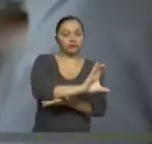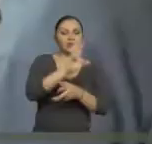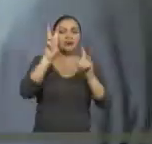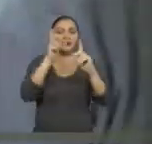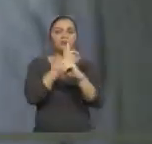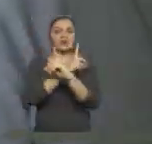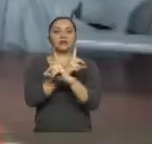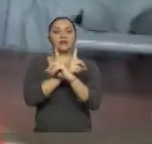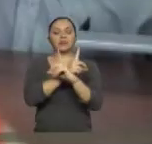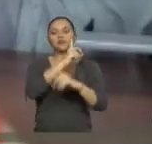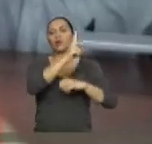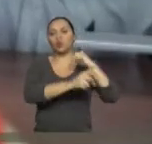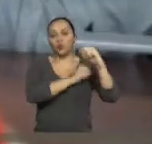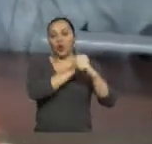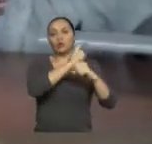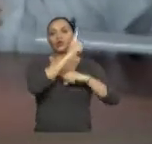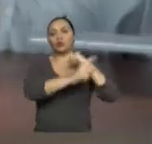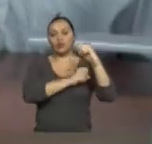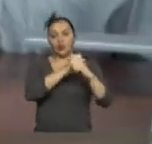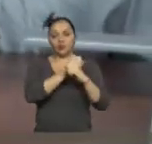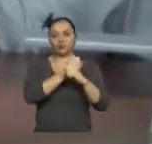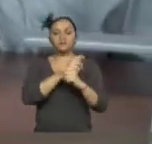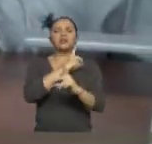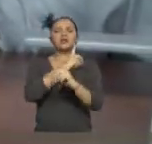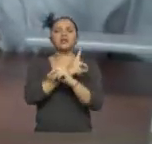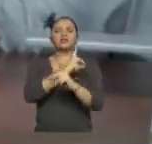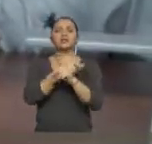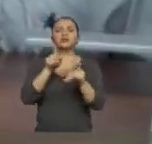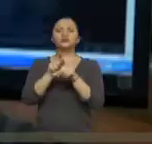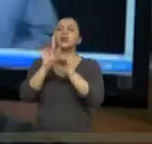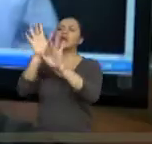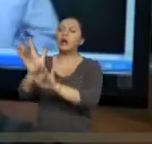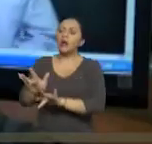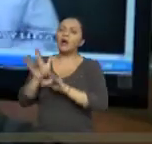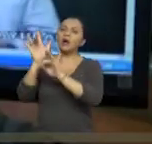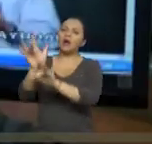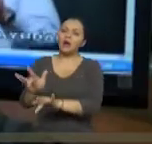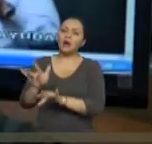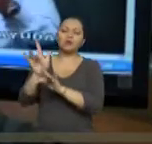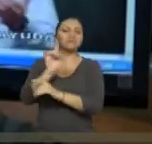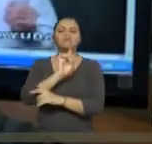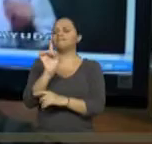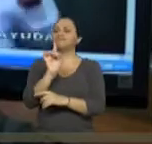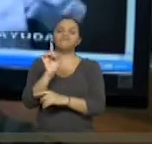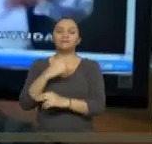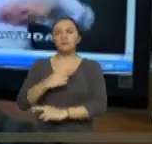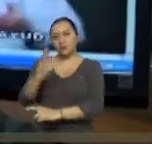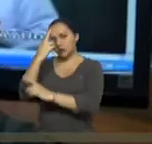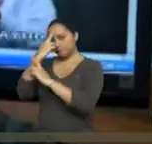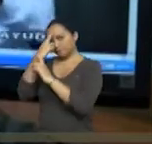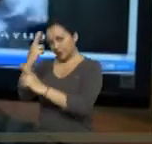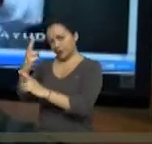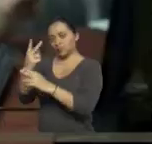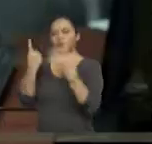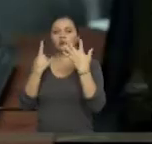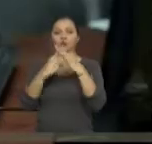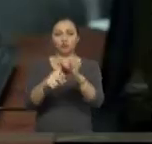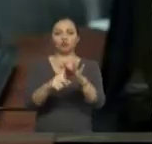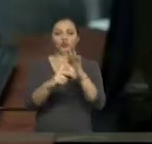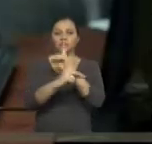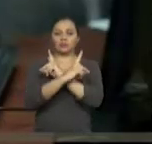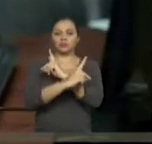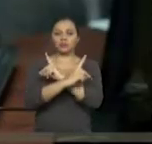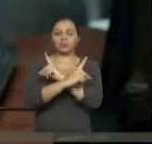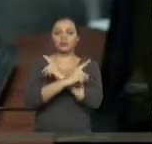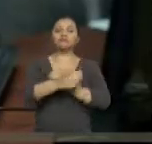Ecuador, la discapacidad ha pasado de la compasión y la beneficencia al respeto y la inclusión. Este